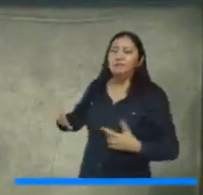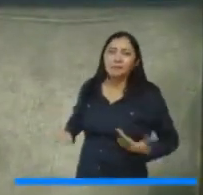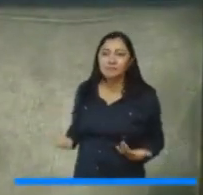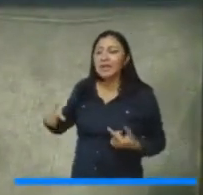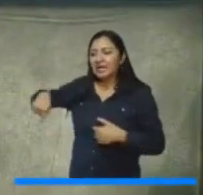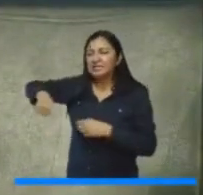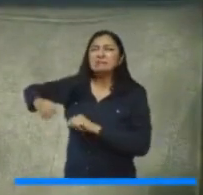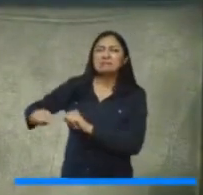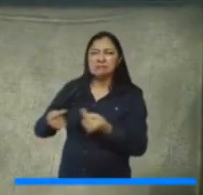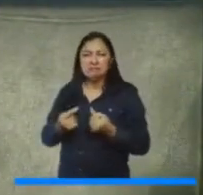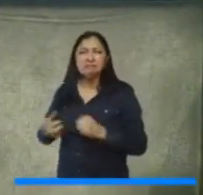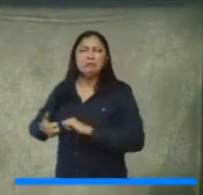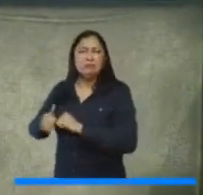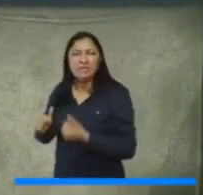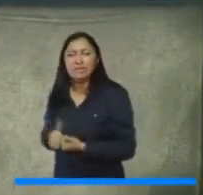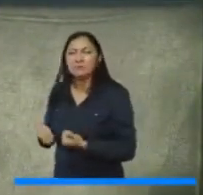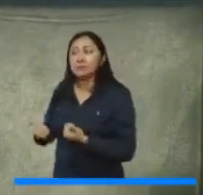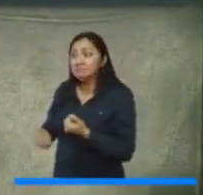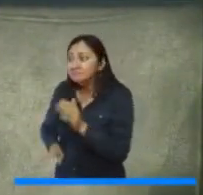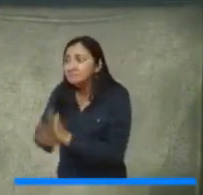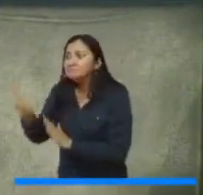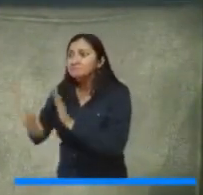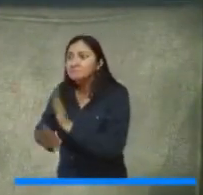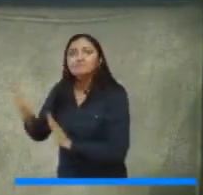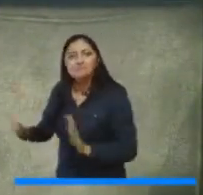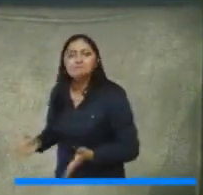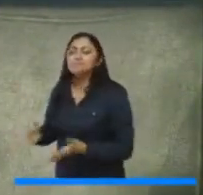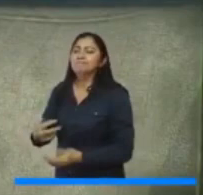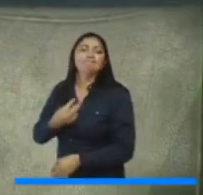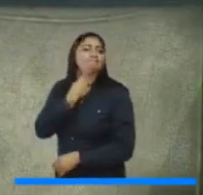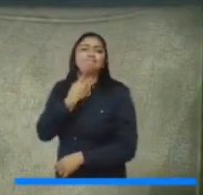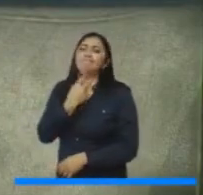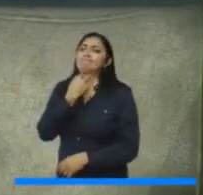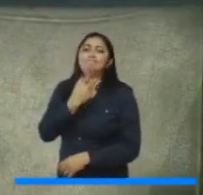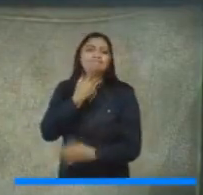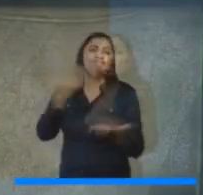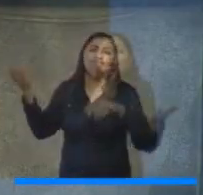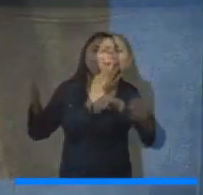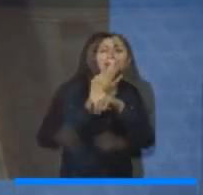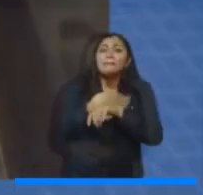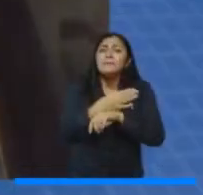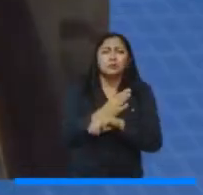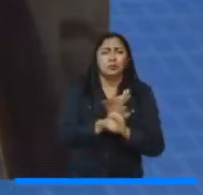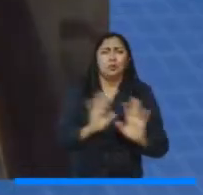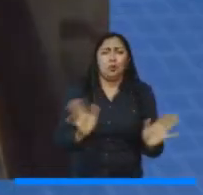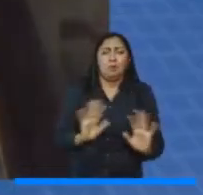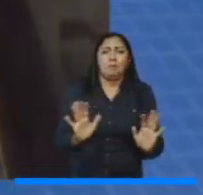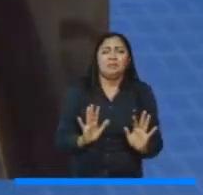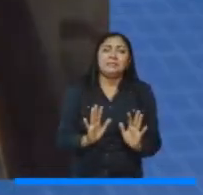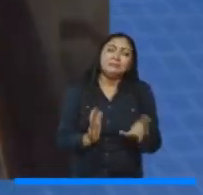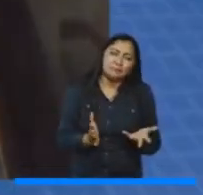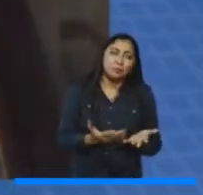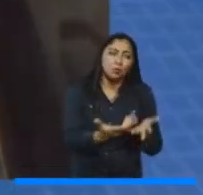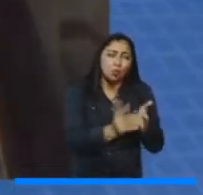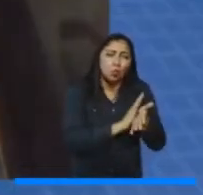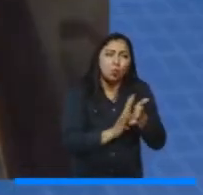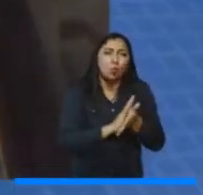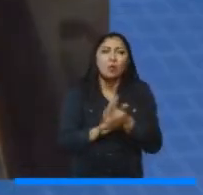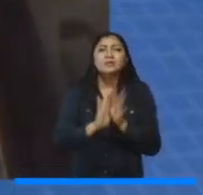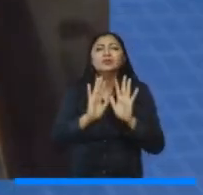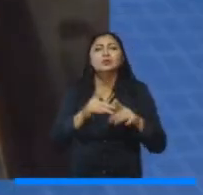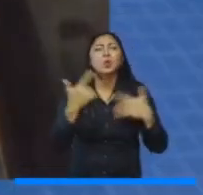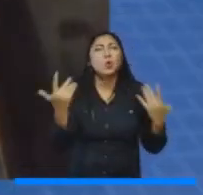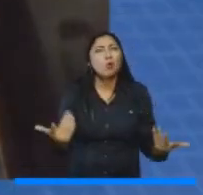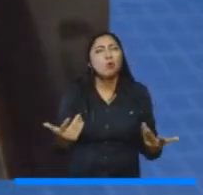una u otra manera imposibilitan que podamos avanzar en el logro de nuestros objetivos. ¿Cuáles serían, desde la perspectiva de cada